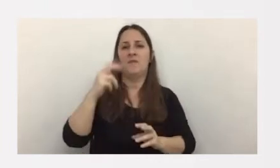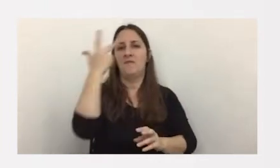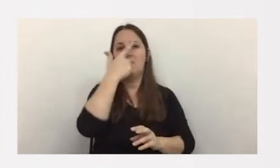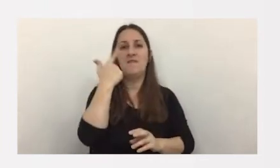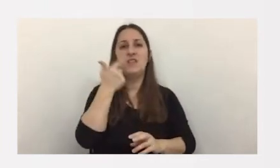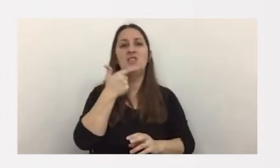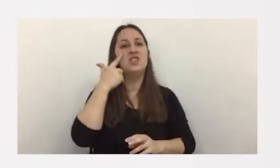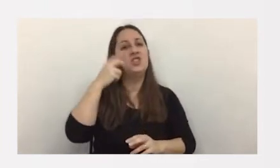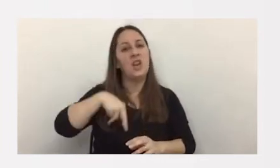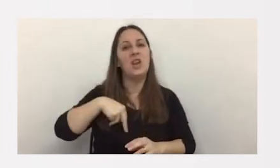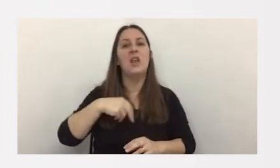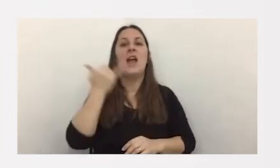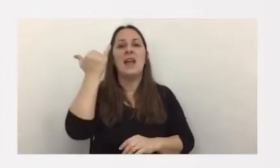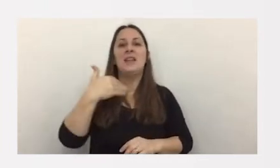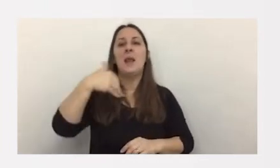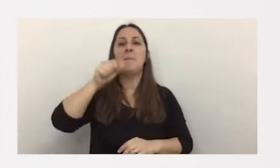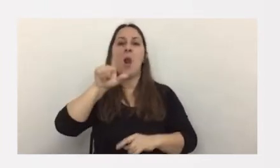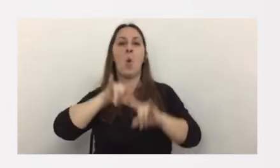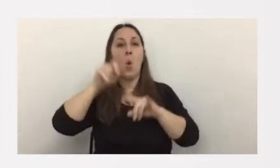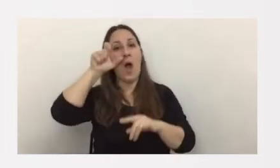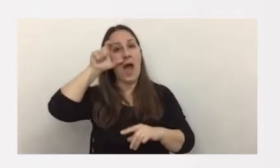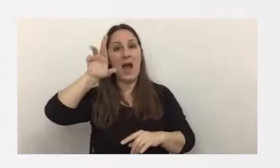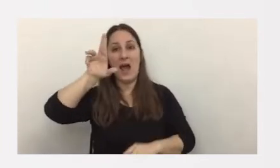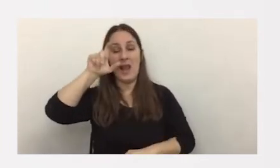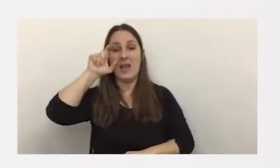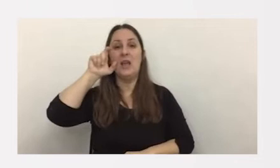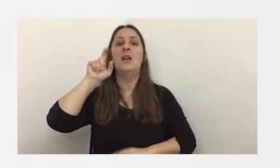arrastraba un malware que luego terminaba siendo